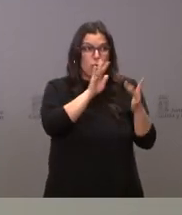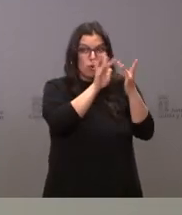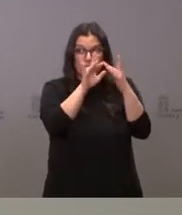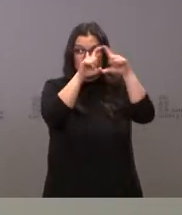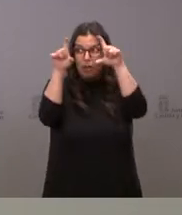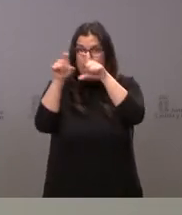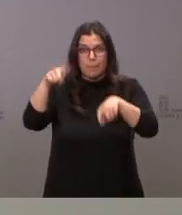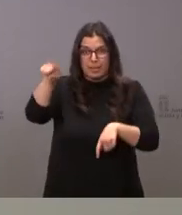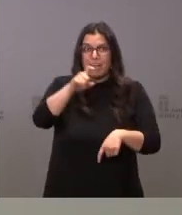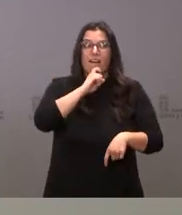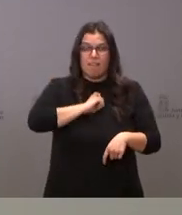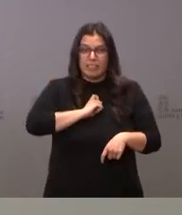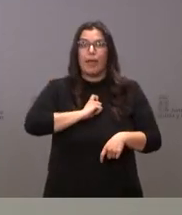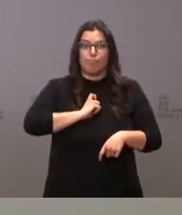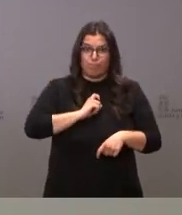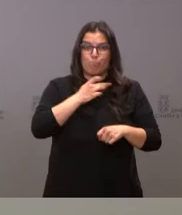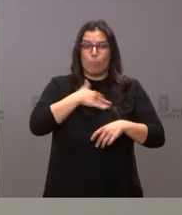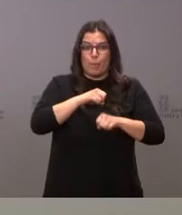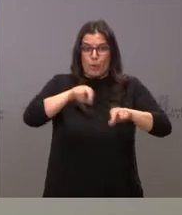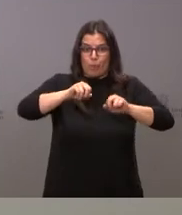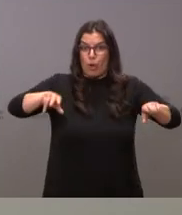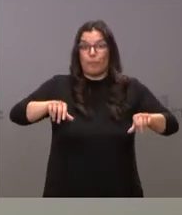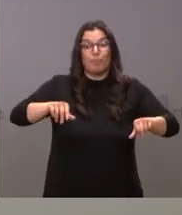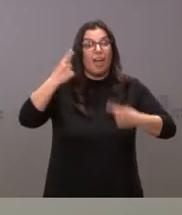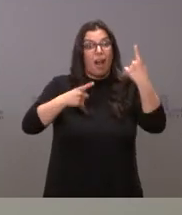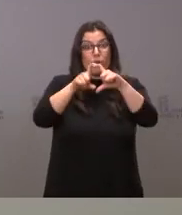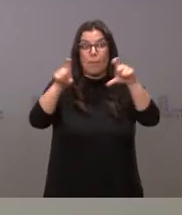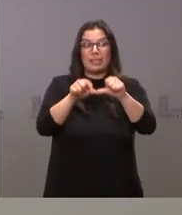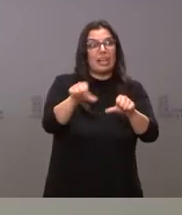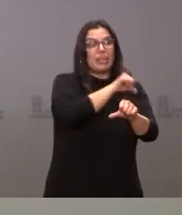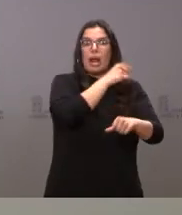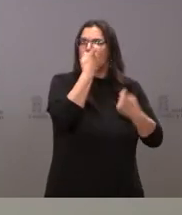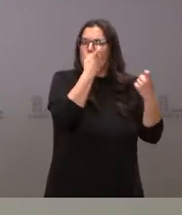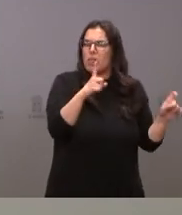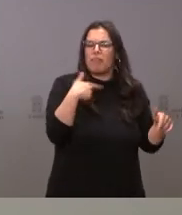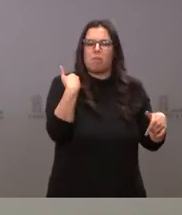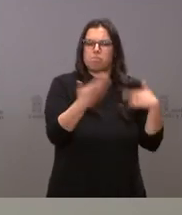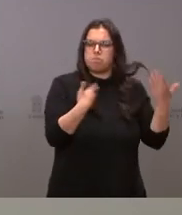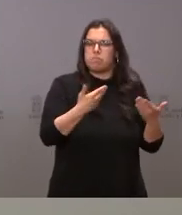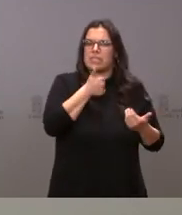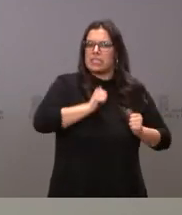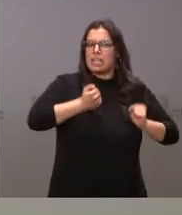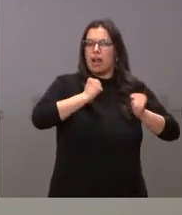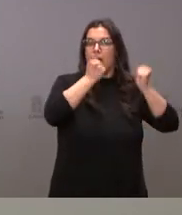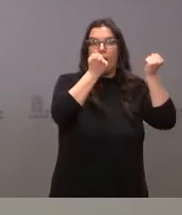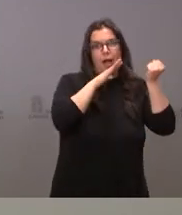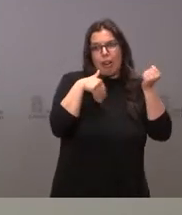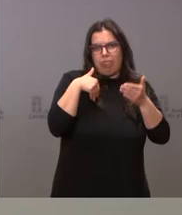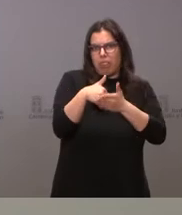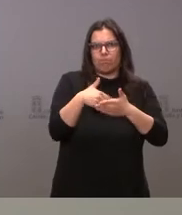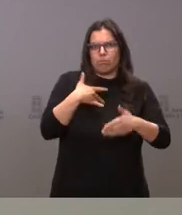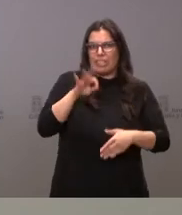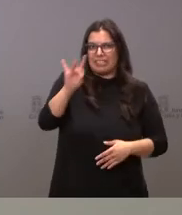agregar y que empresas que al día de hoy no han tenido que hacer uso de esta posibilidad del ERTE lo puedan hacer con carácter inmediato